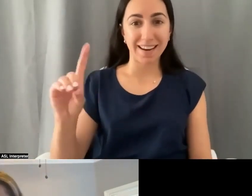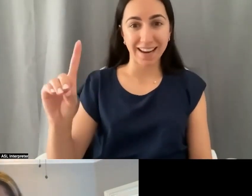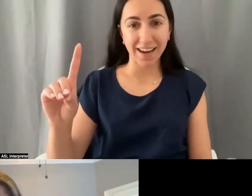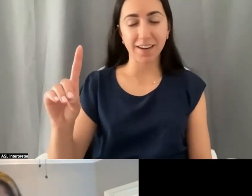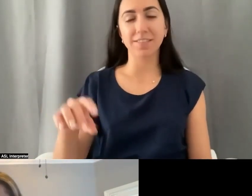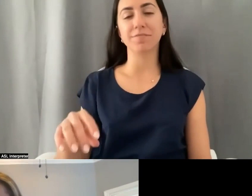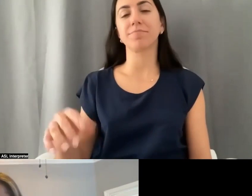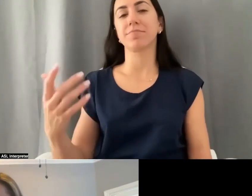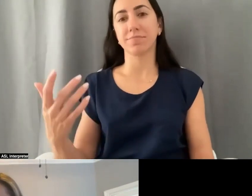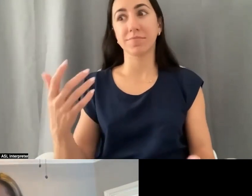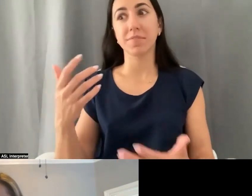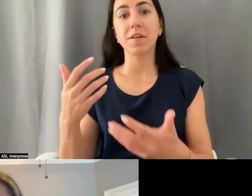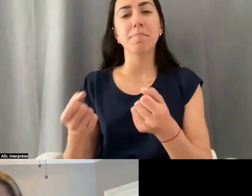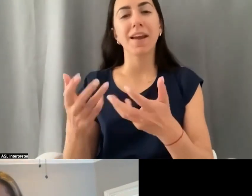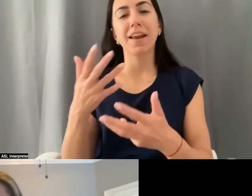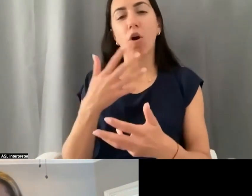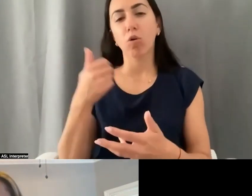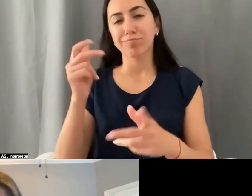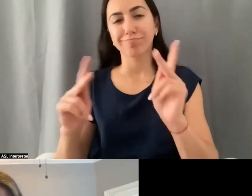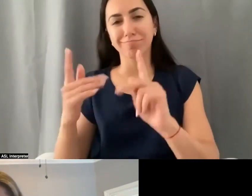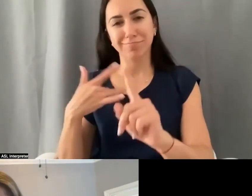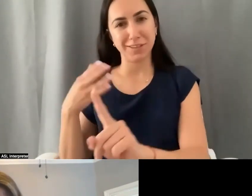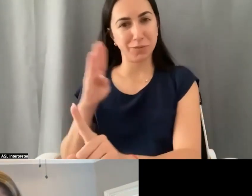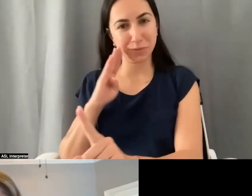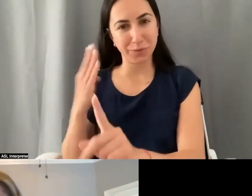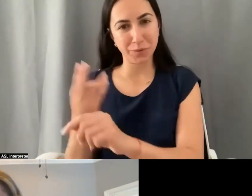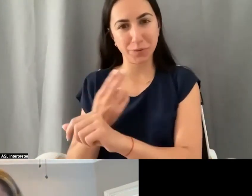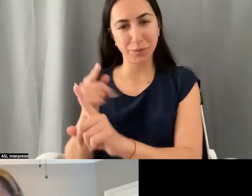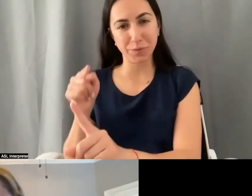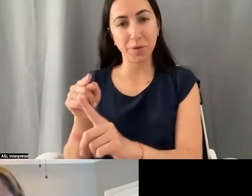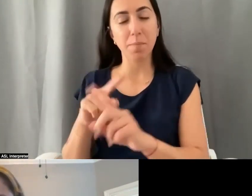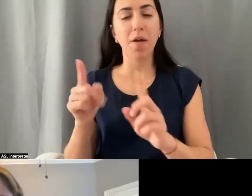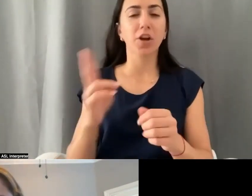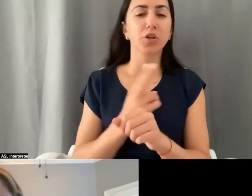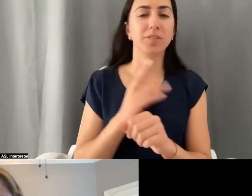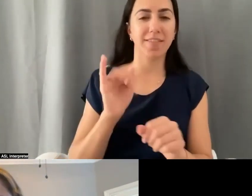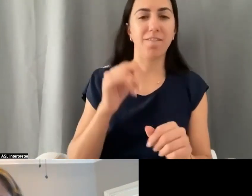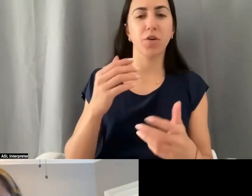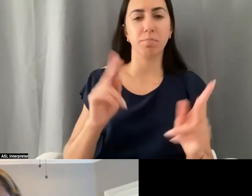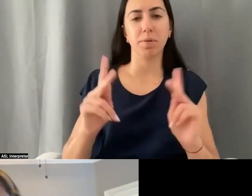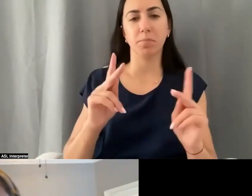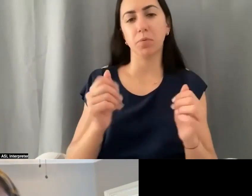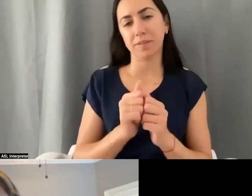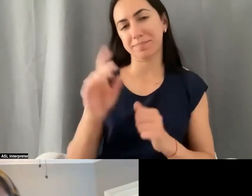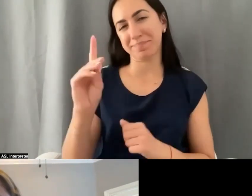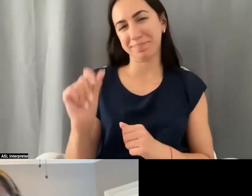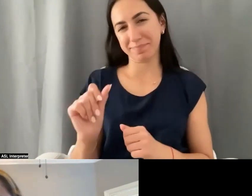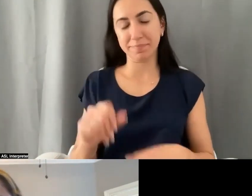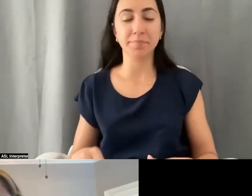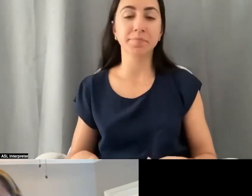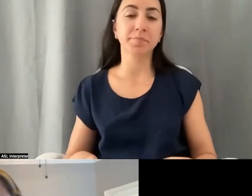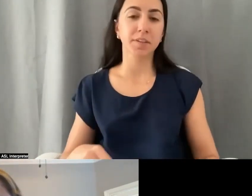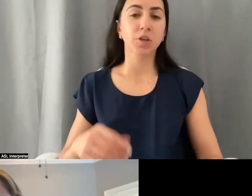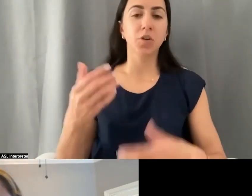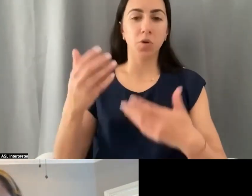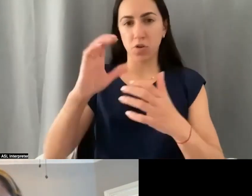es social, seguro social y Medicare. Y estos programas también ayudan a los jóvenes con discapacidades. Entonces, yo buscaría un